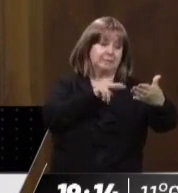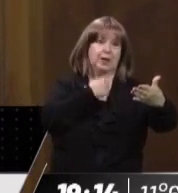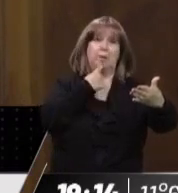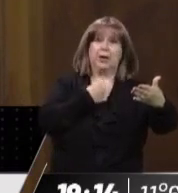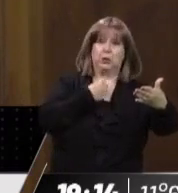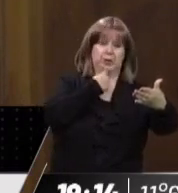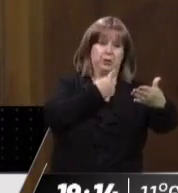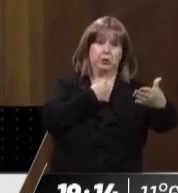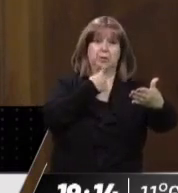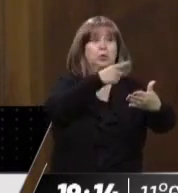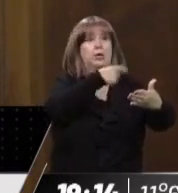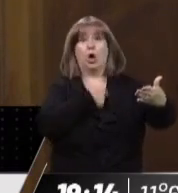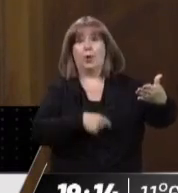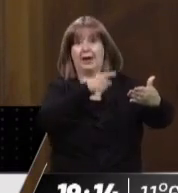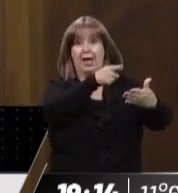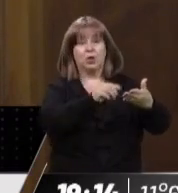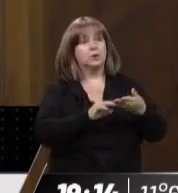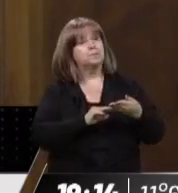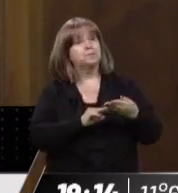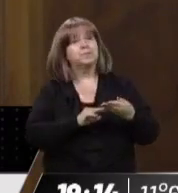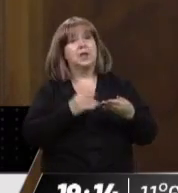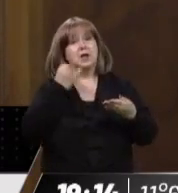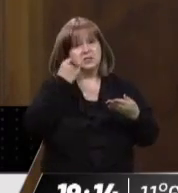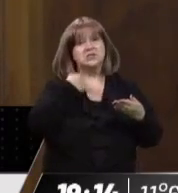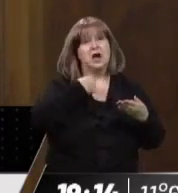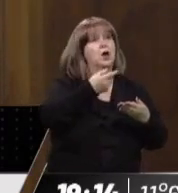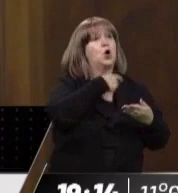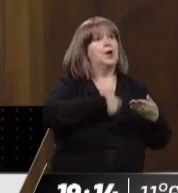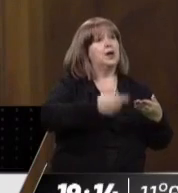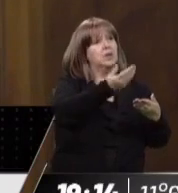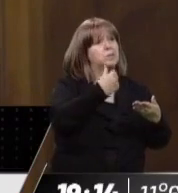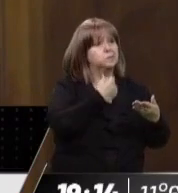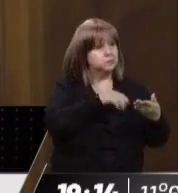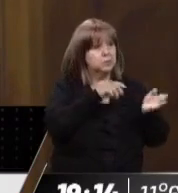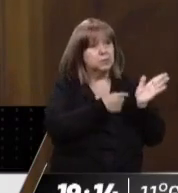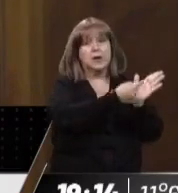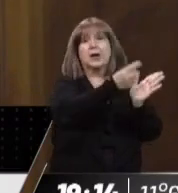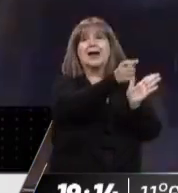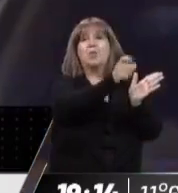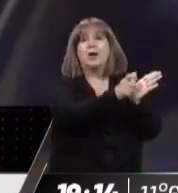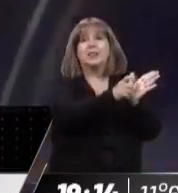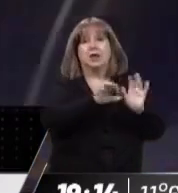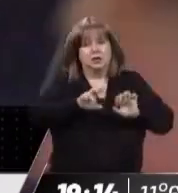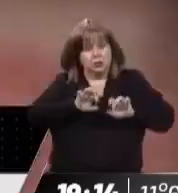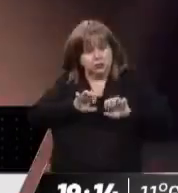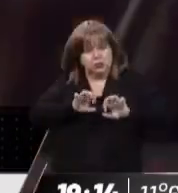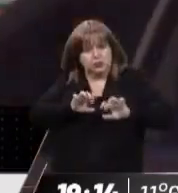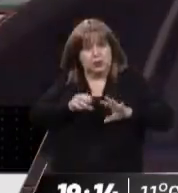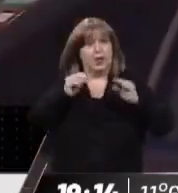preguntas respecto de esto. Lo hemos ya contestado y lo hemos presentado en el expediente y hemos dicho exactamente lo mismo que